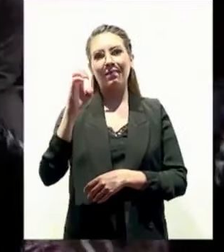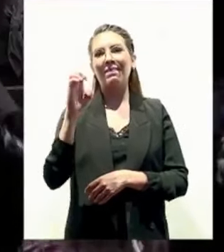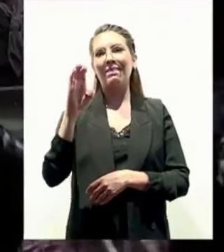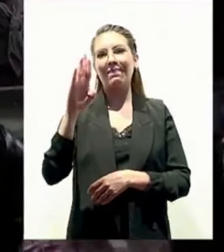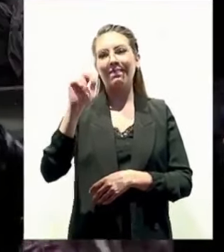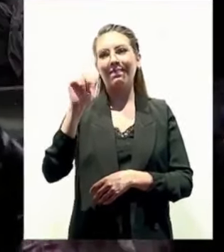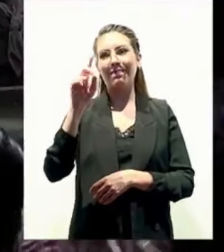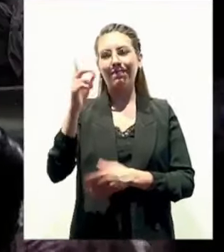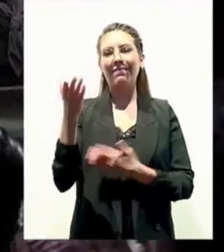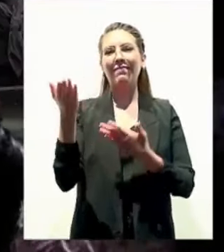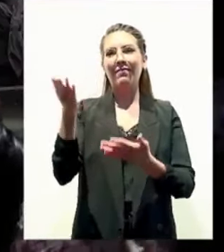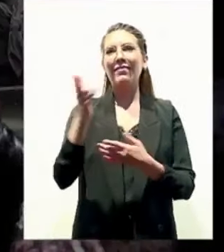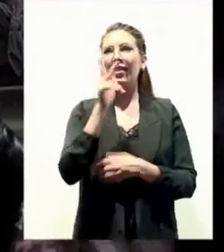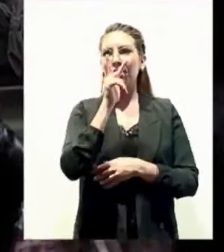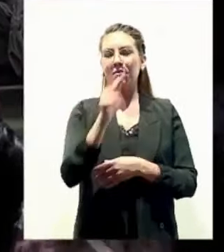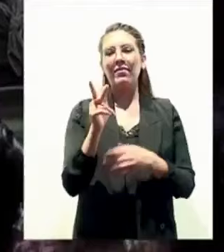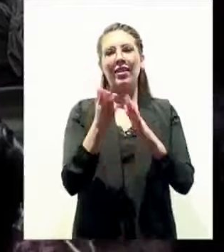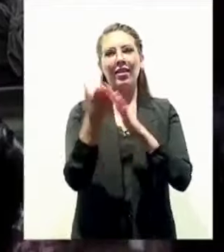gracias, Marcelo.